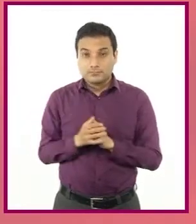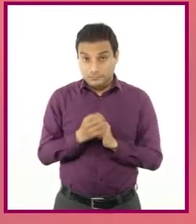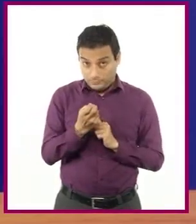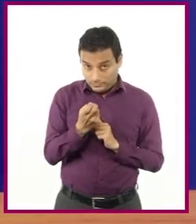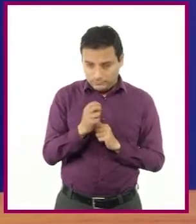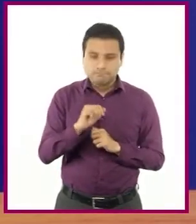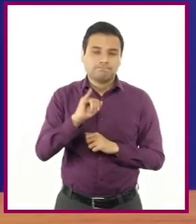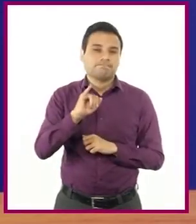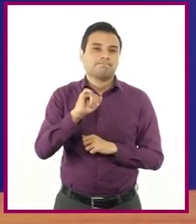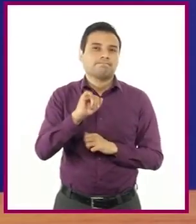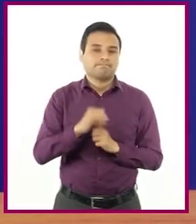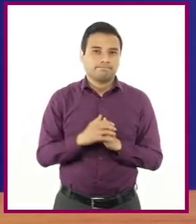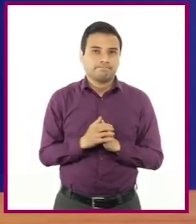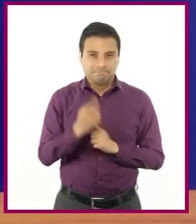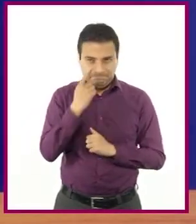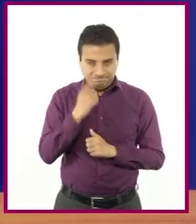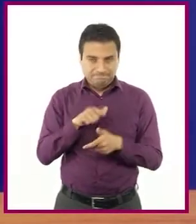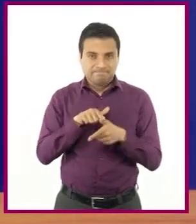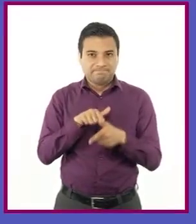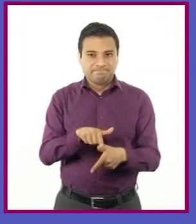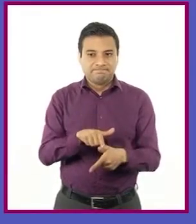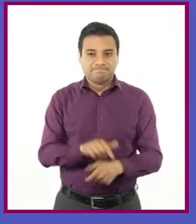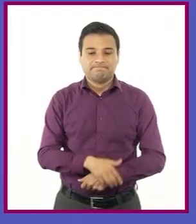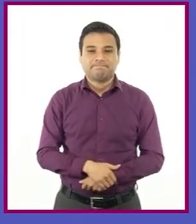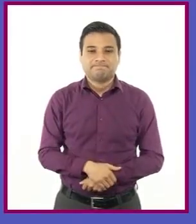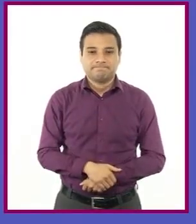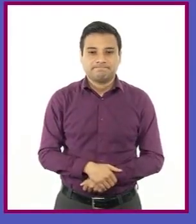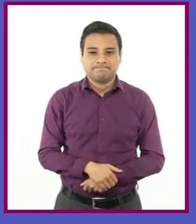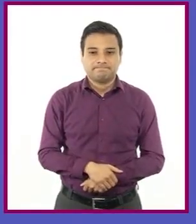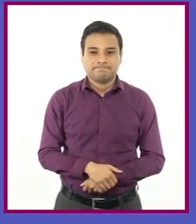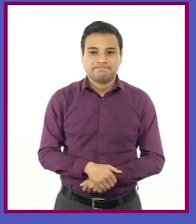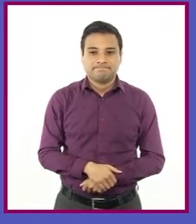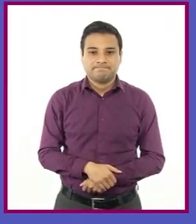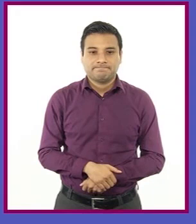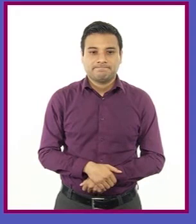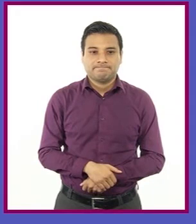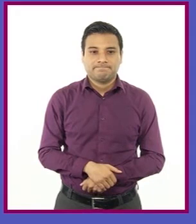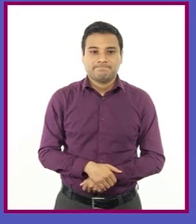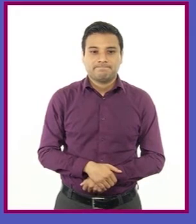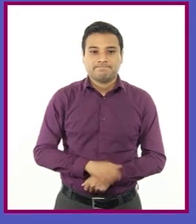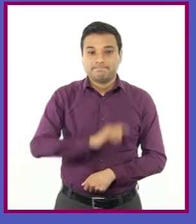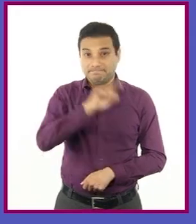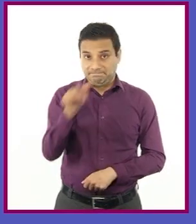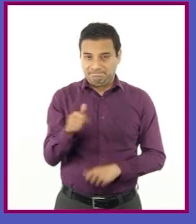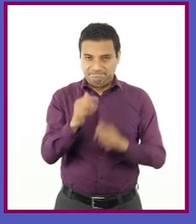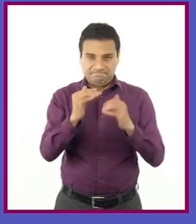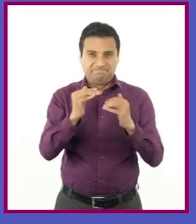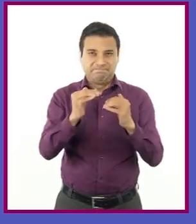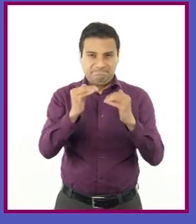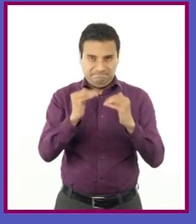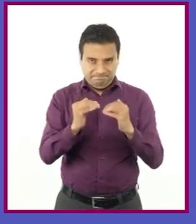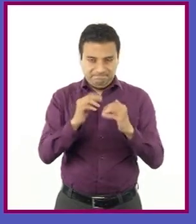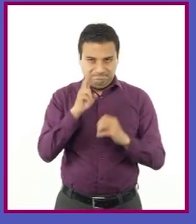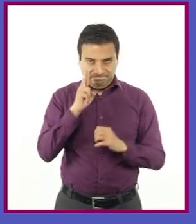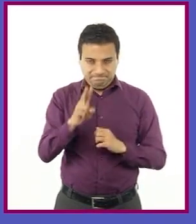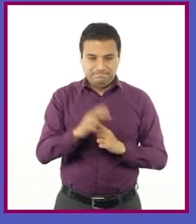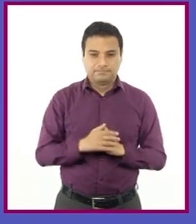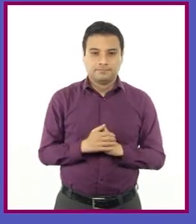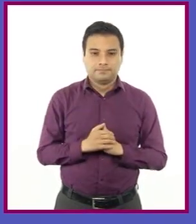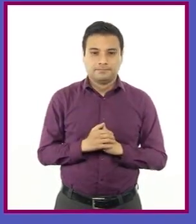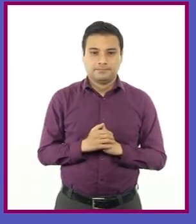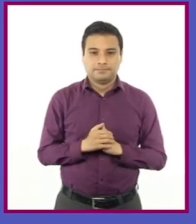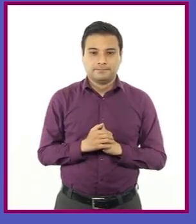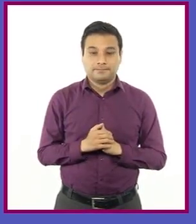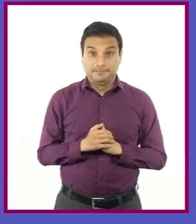Así es. Continuemos revisando la regla. Inmediatamente después del punto y seguido se lee. Es deber